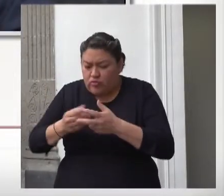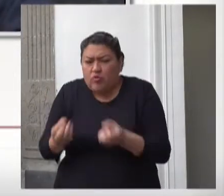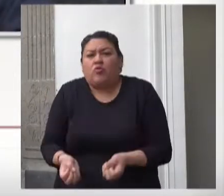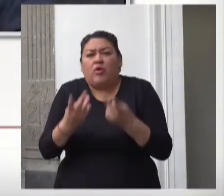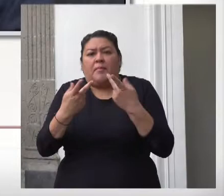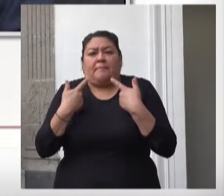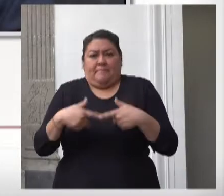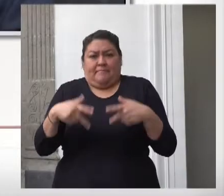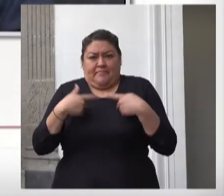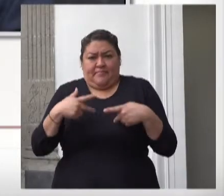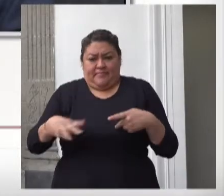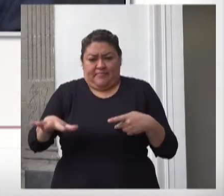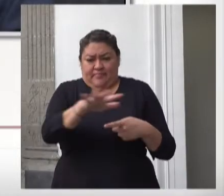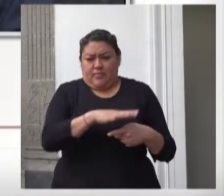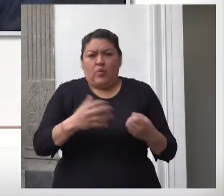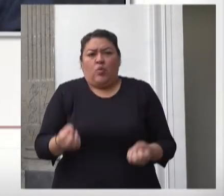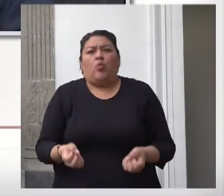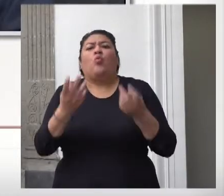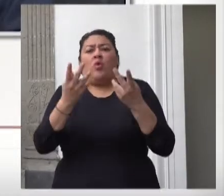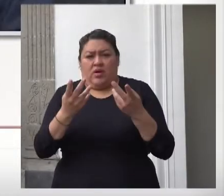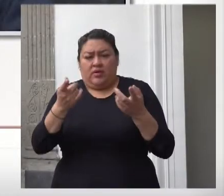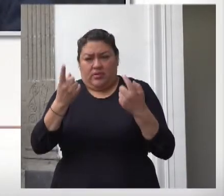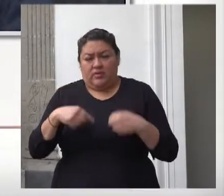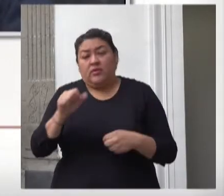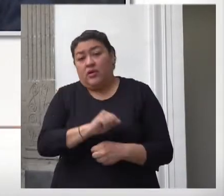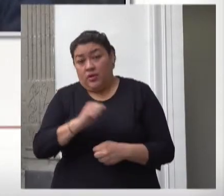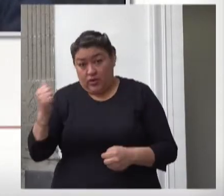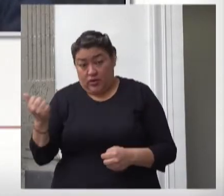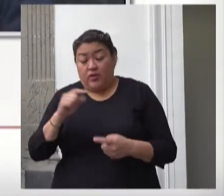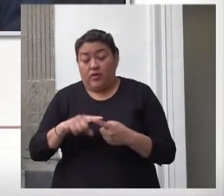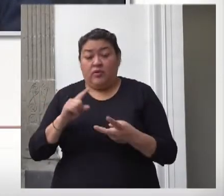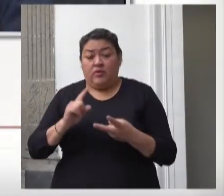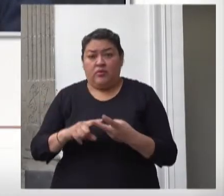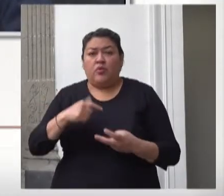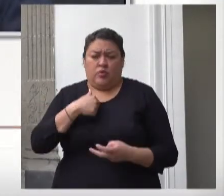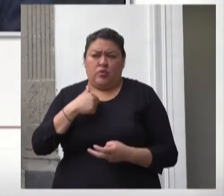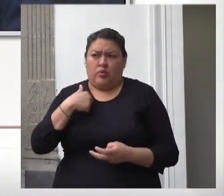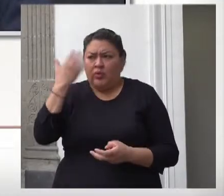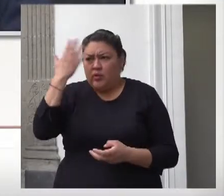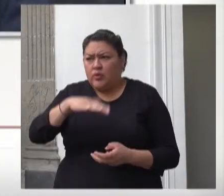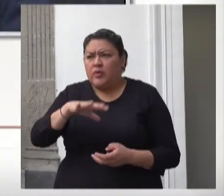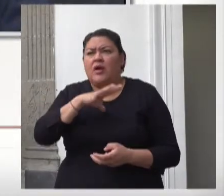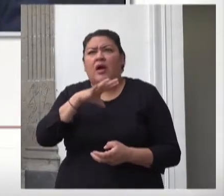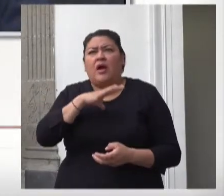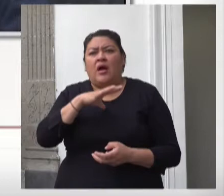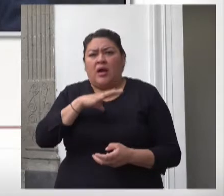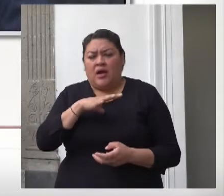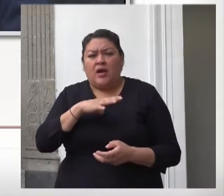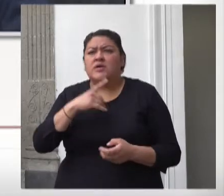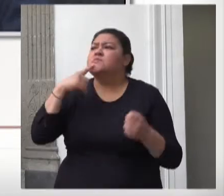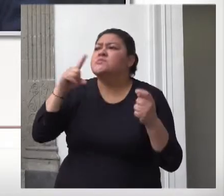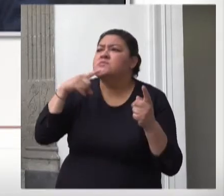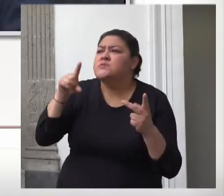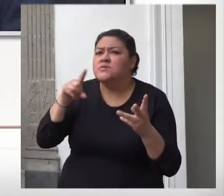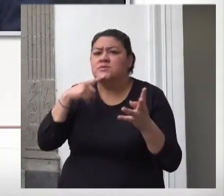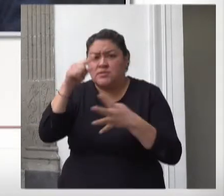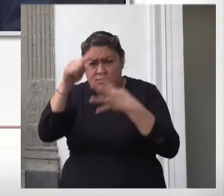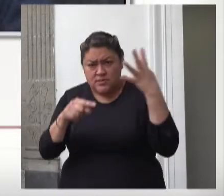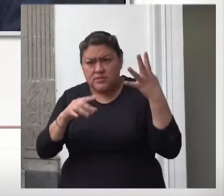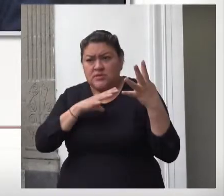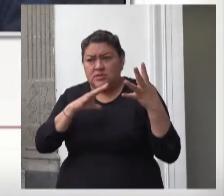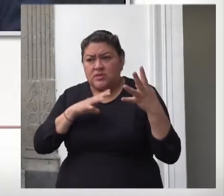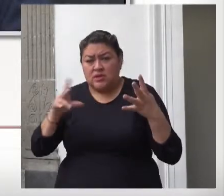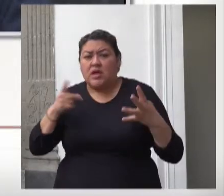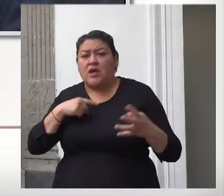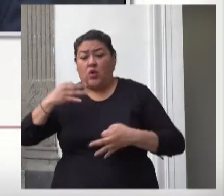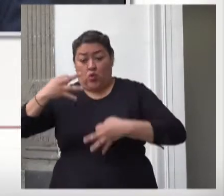cuántos se han interpuesto y prácticamente tengo conocimiento en todos ellos se ha otorgado la